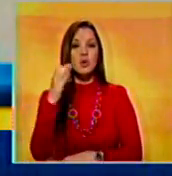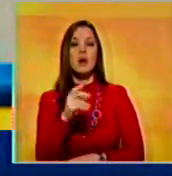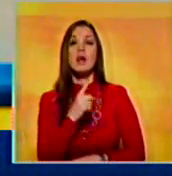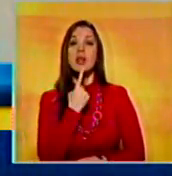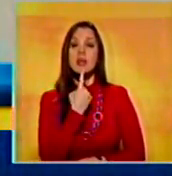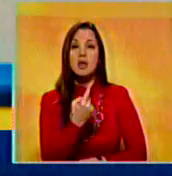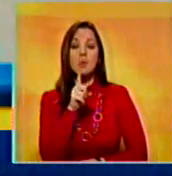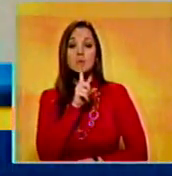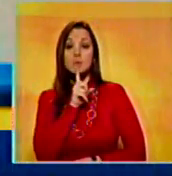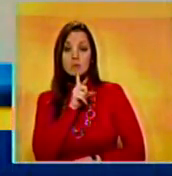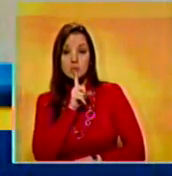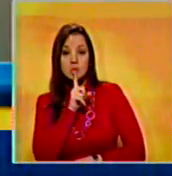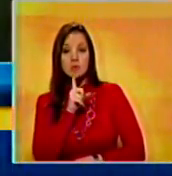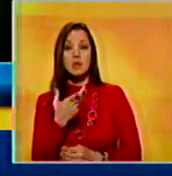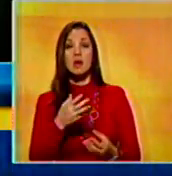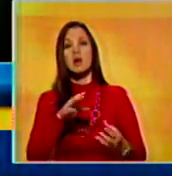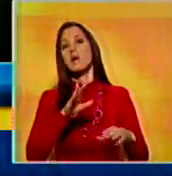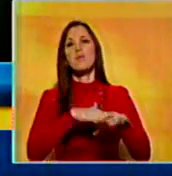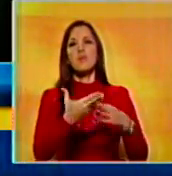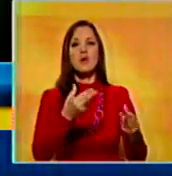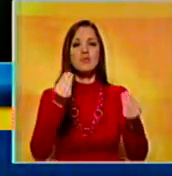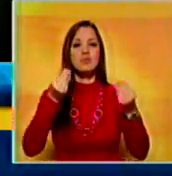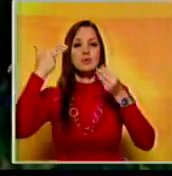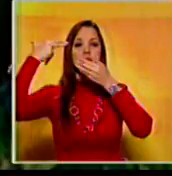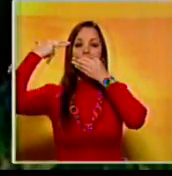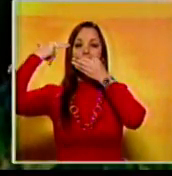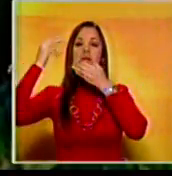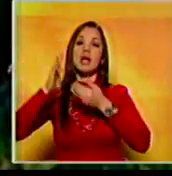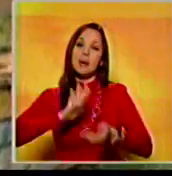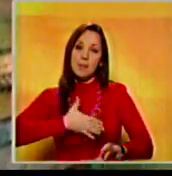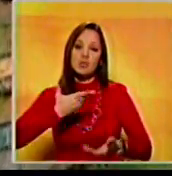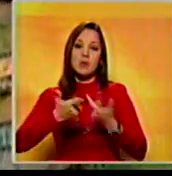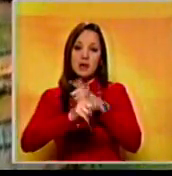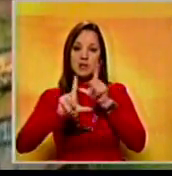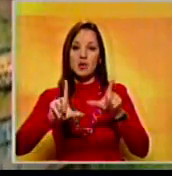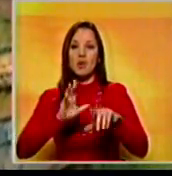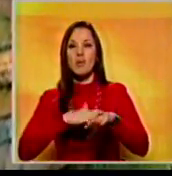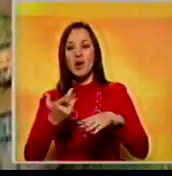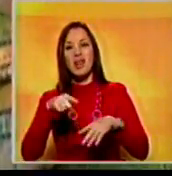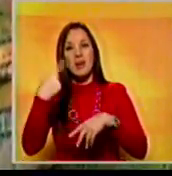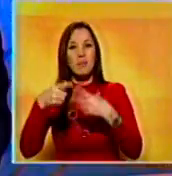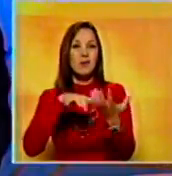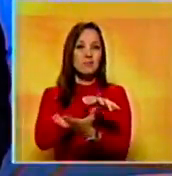informaciones relacionadas con el secuestro y la posible liberación para evitar inconvenientes.